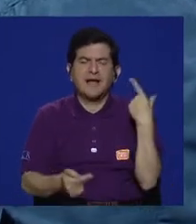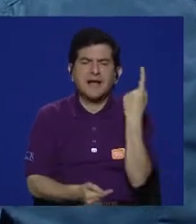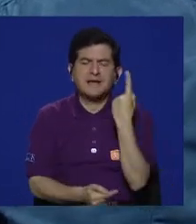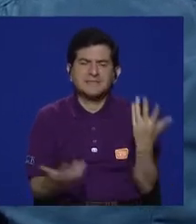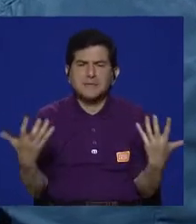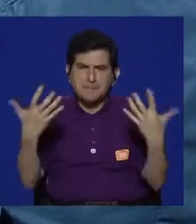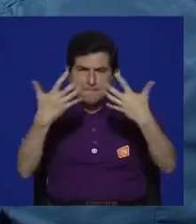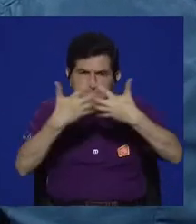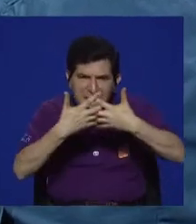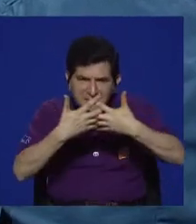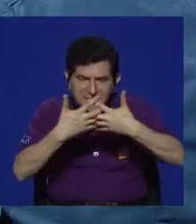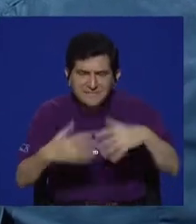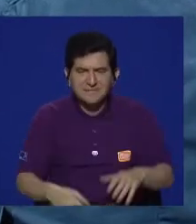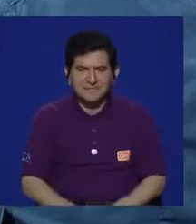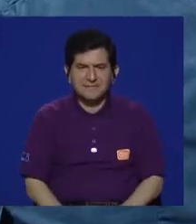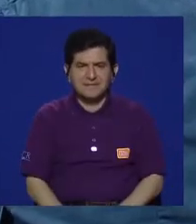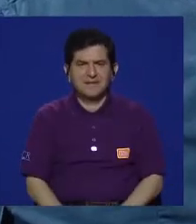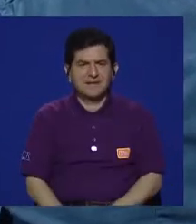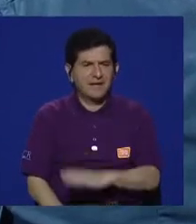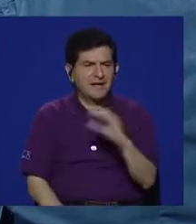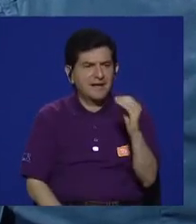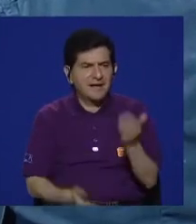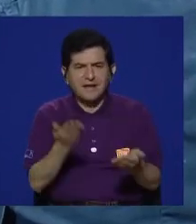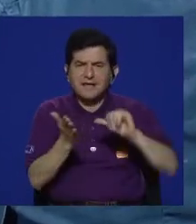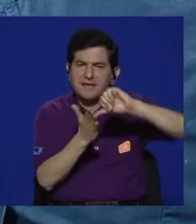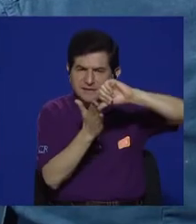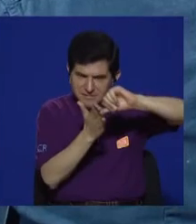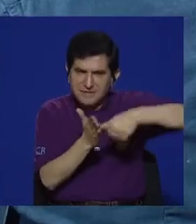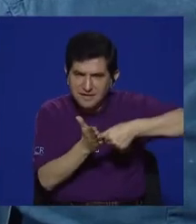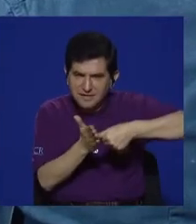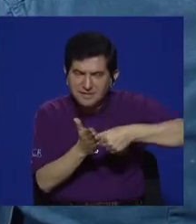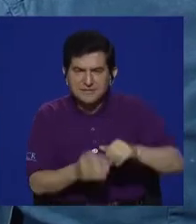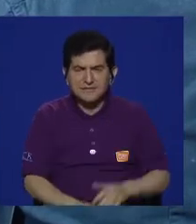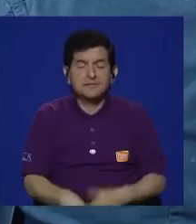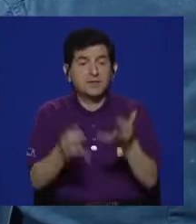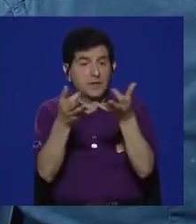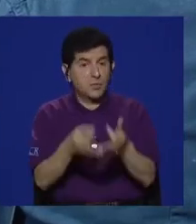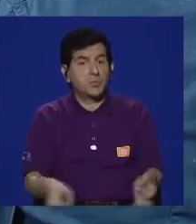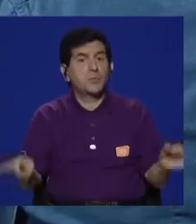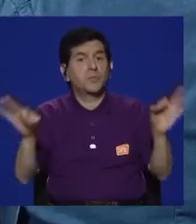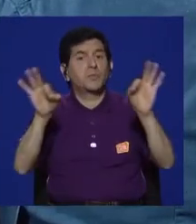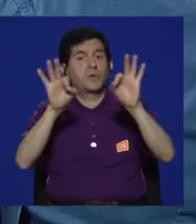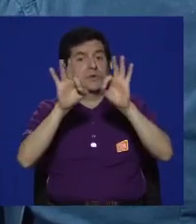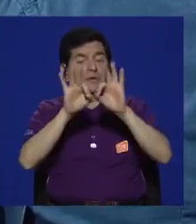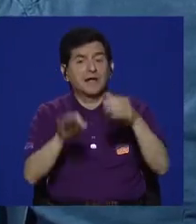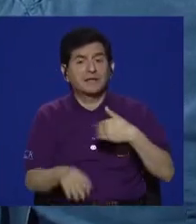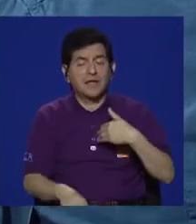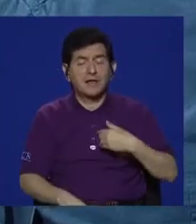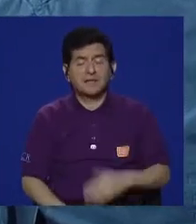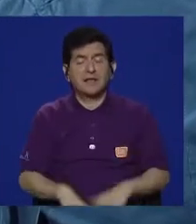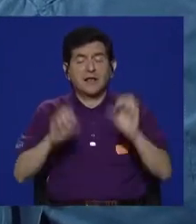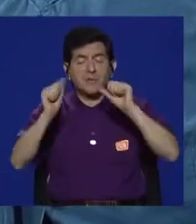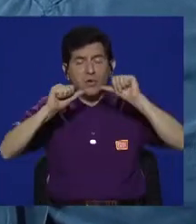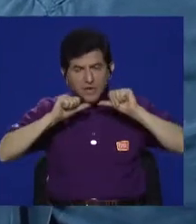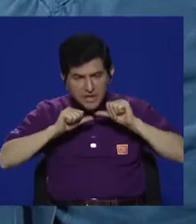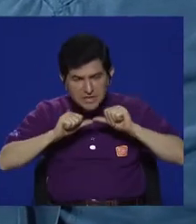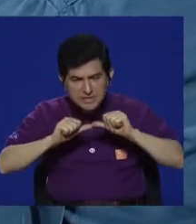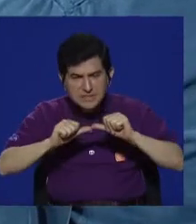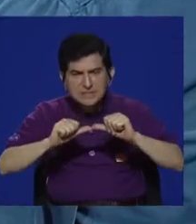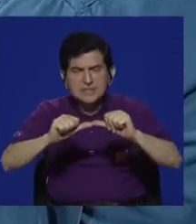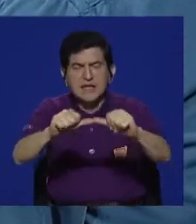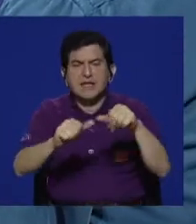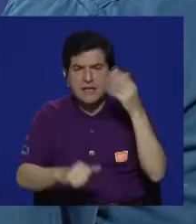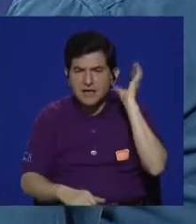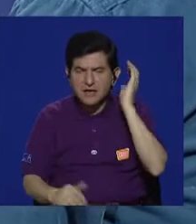esta mezcla, y tal vez ahí haya que resaltar la importancia, digamos, de la sostenibilidad de